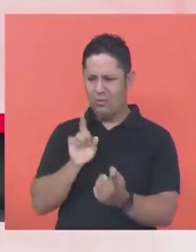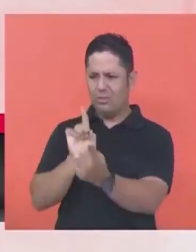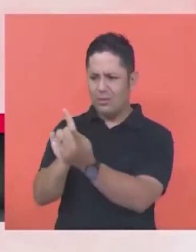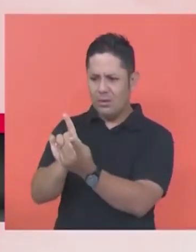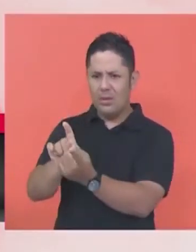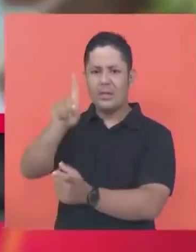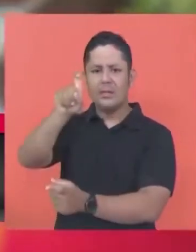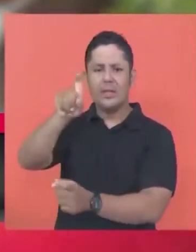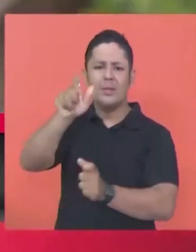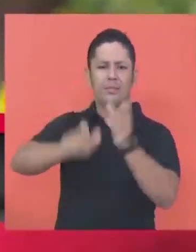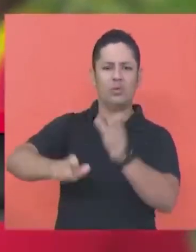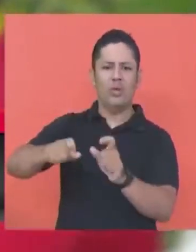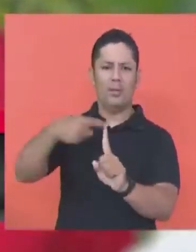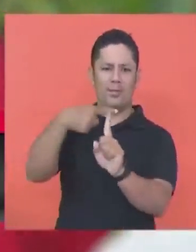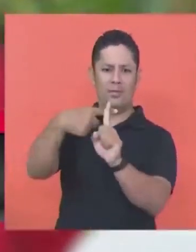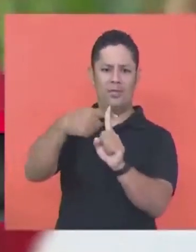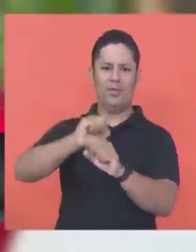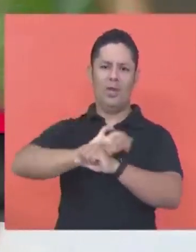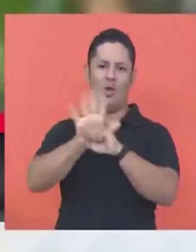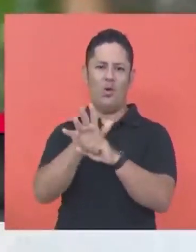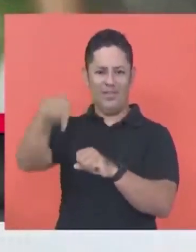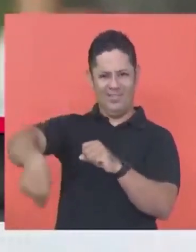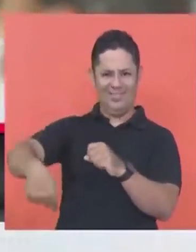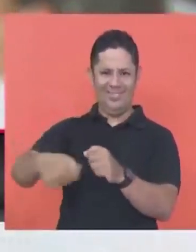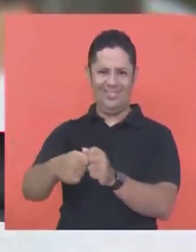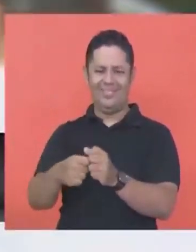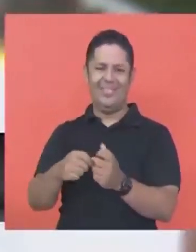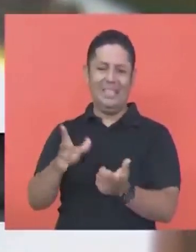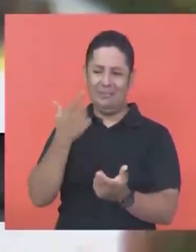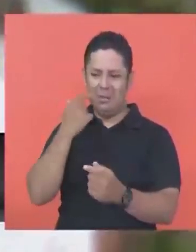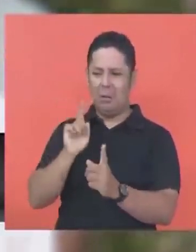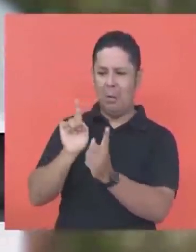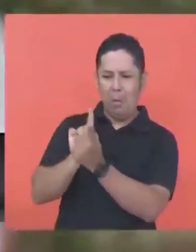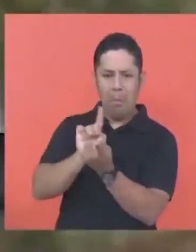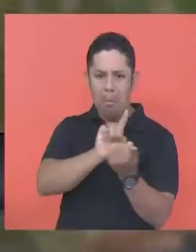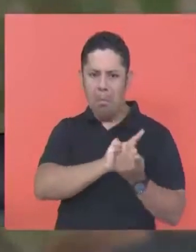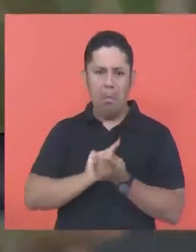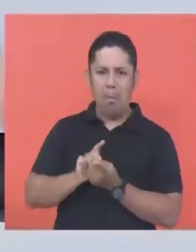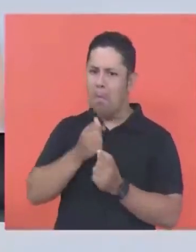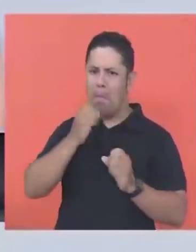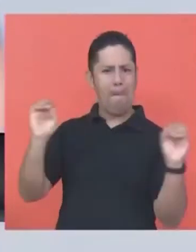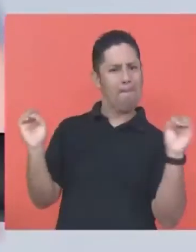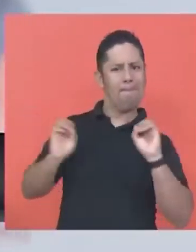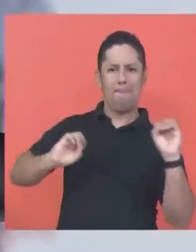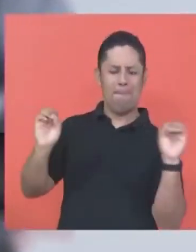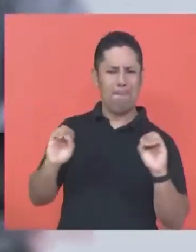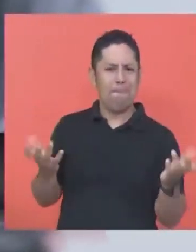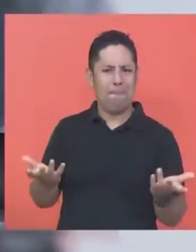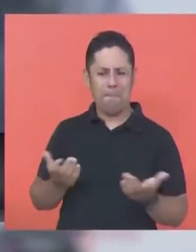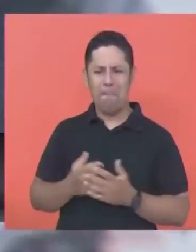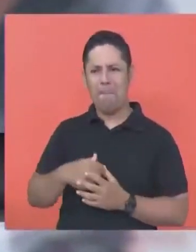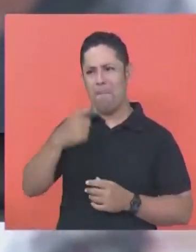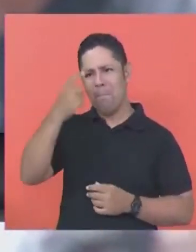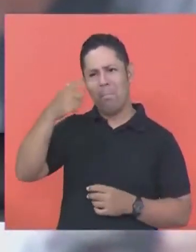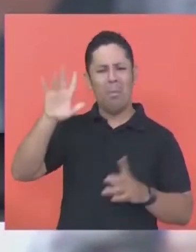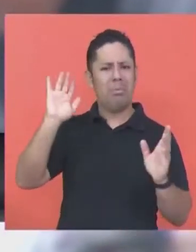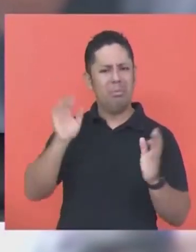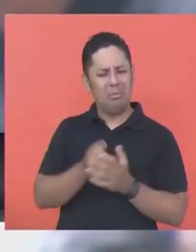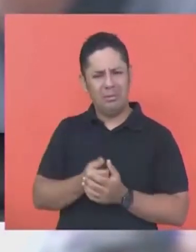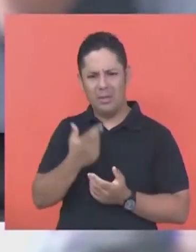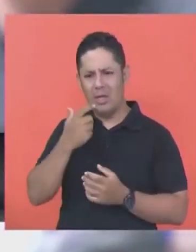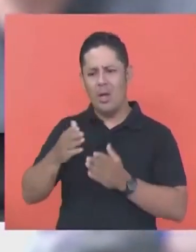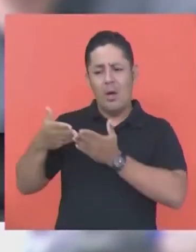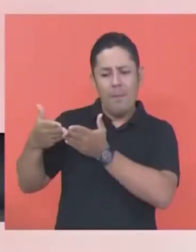ha tenido contacto con alguna de las seis personas que dieron positivo inicialmente para COVID-19, y mucho menos con la embarcación Susurro.